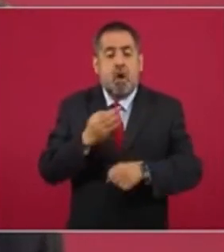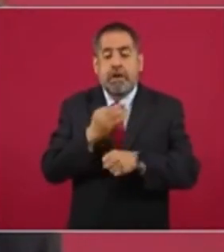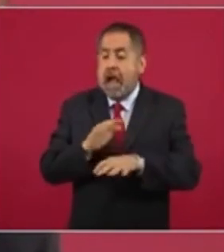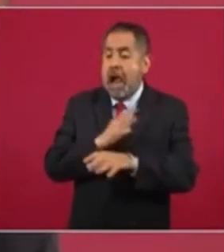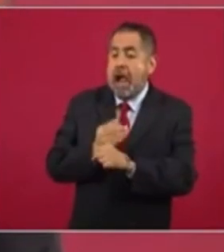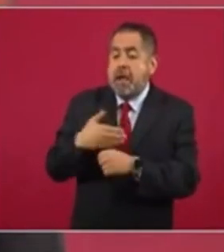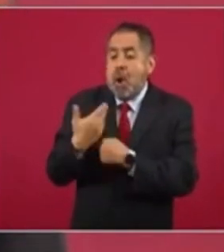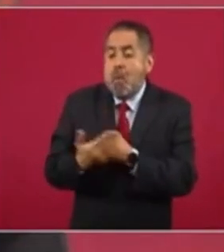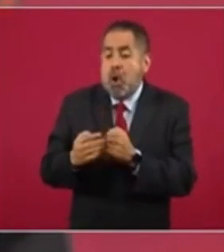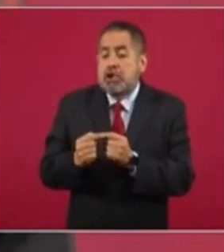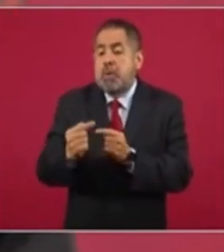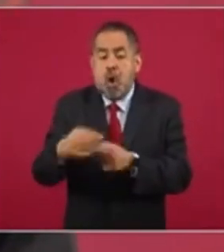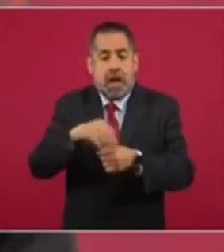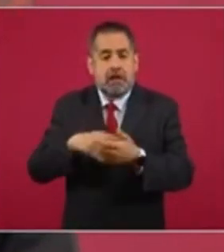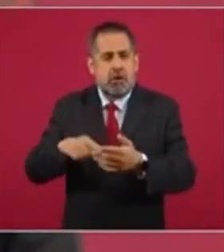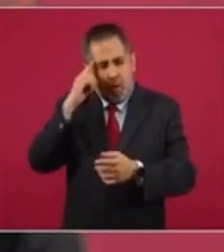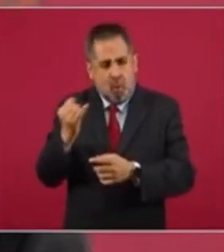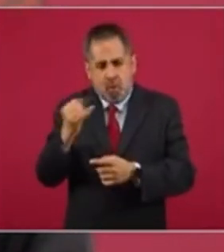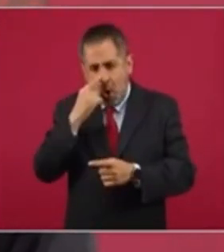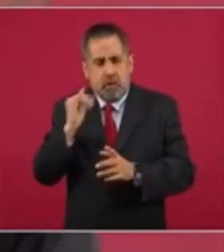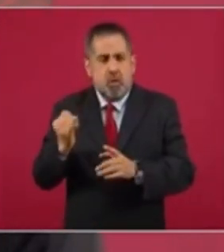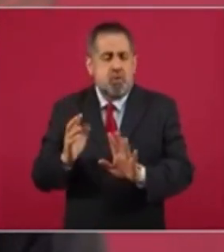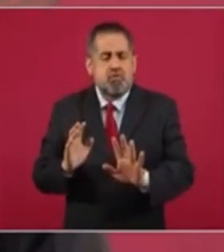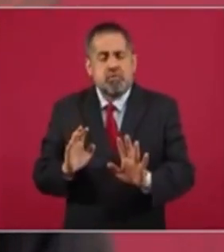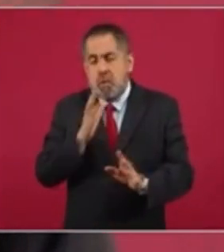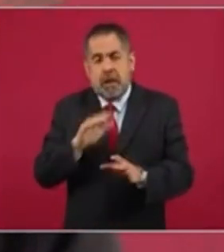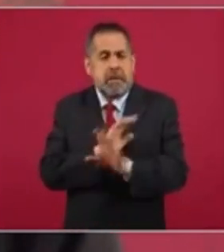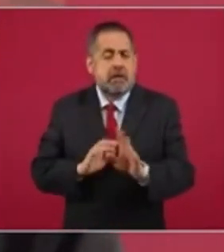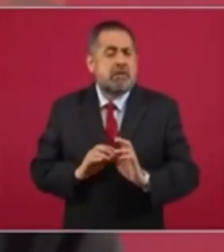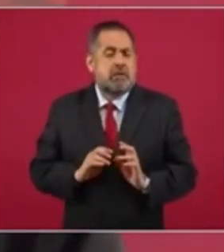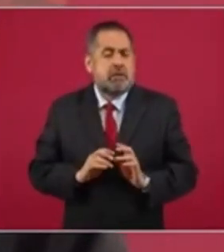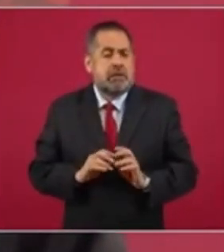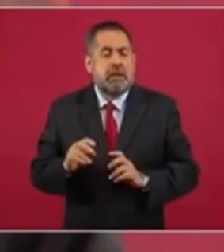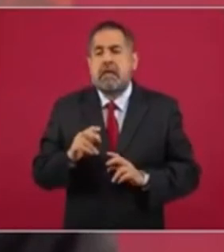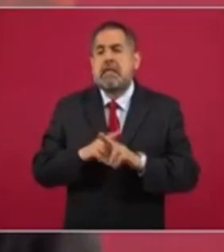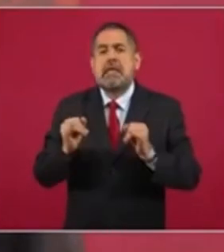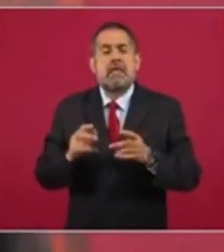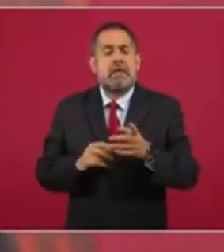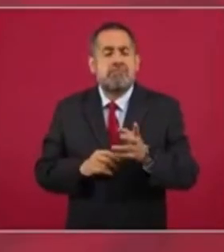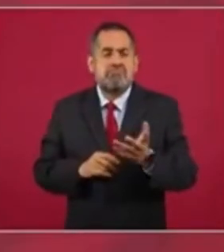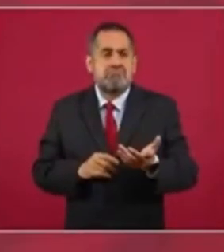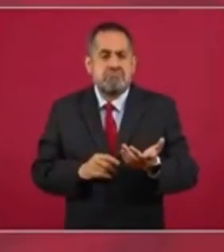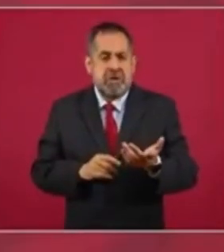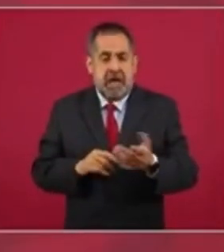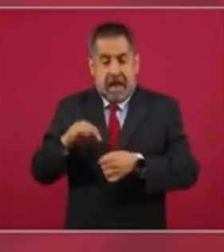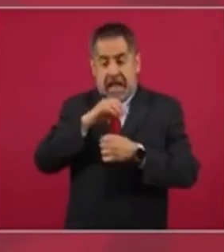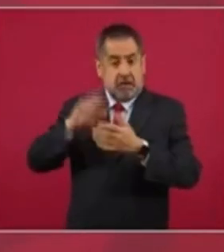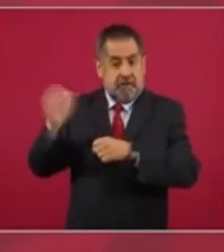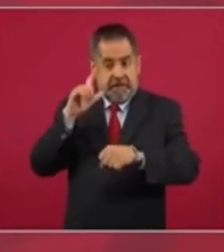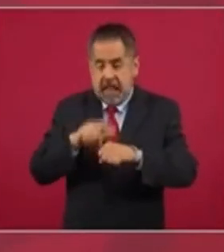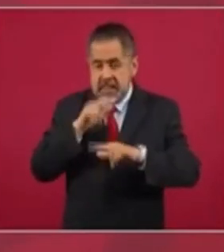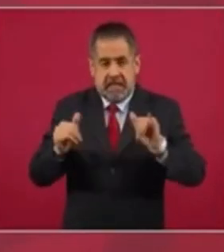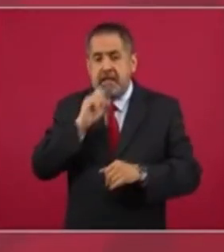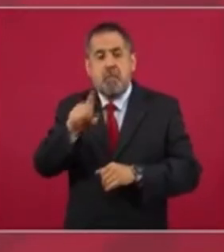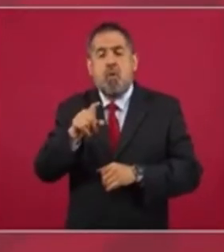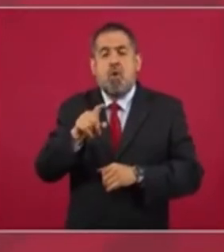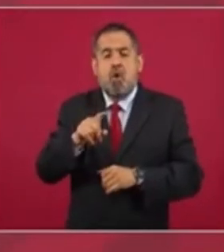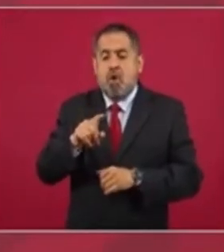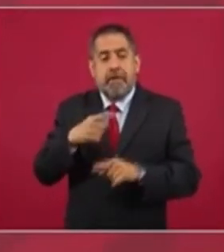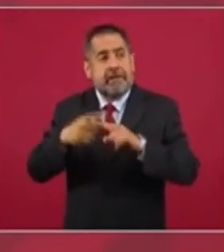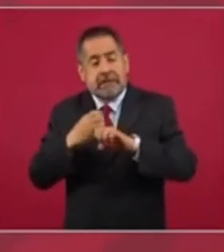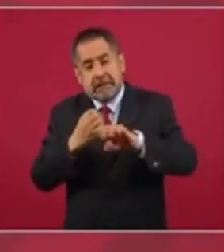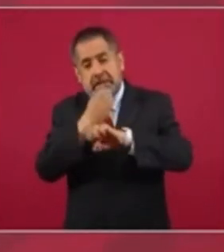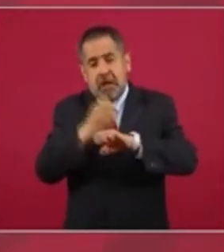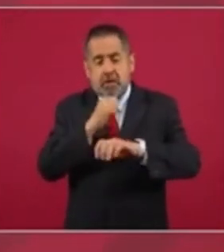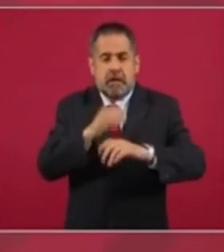en la próxima elección de junio ni en el caso de la elección federal ni en el caso de las elecciones de los